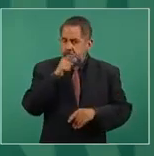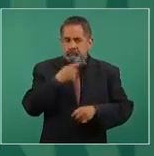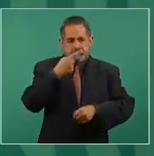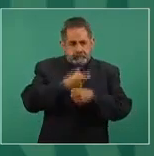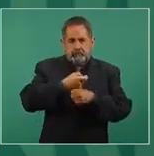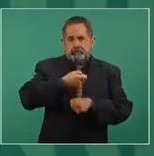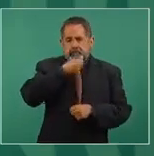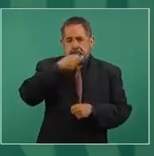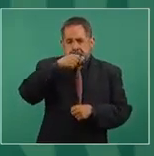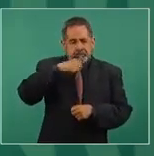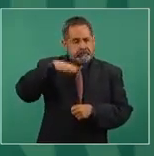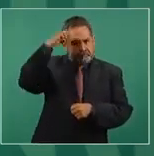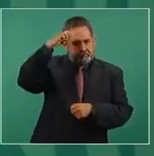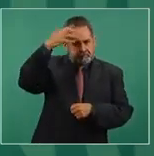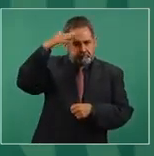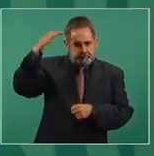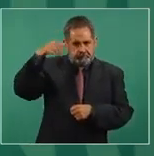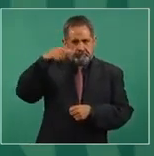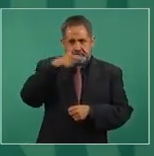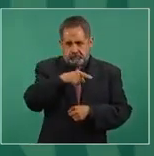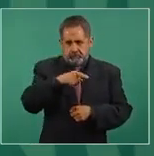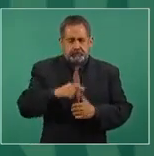entonces las personas mayores.